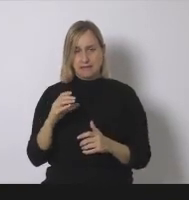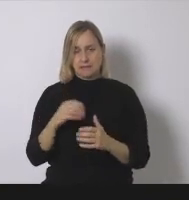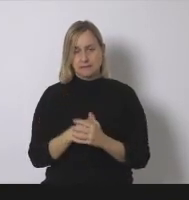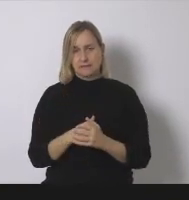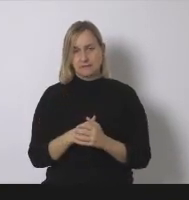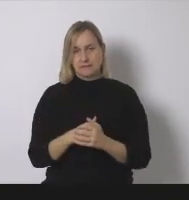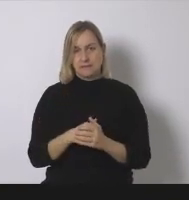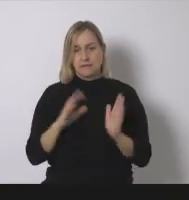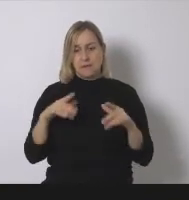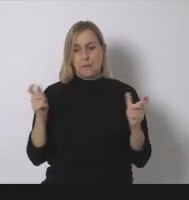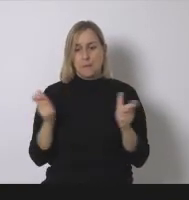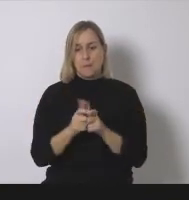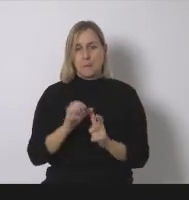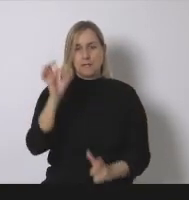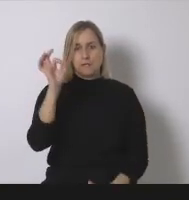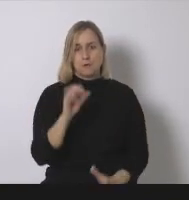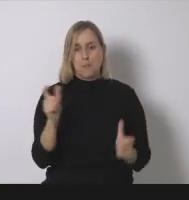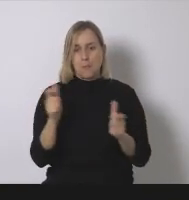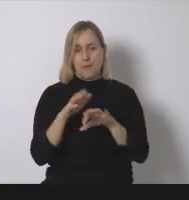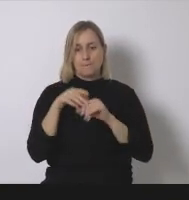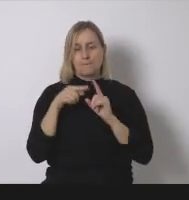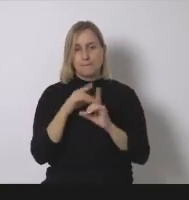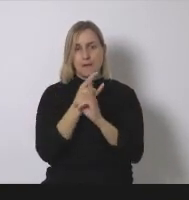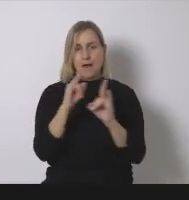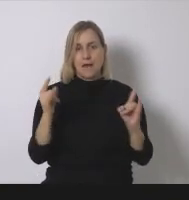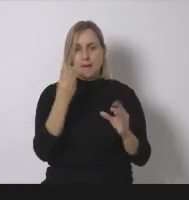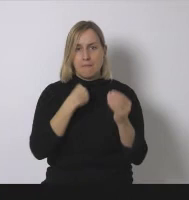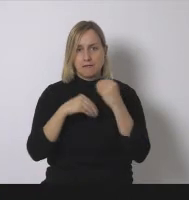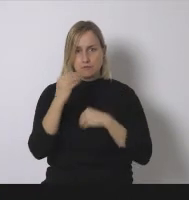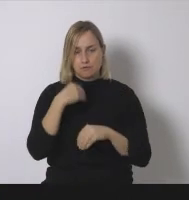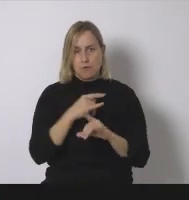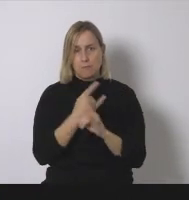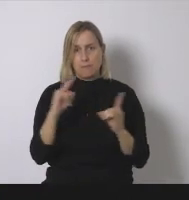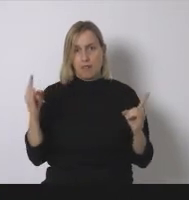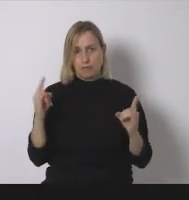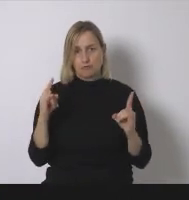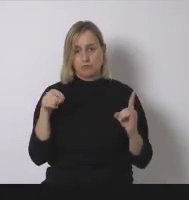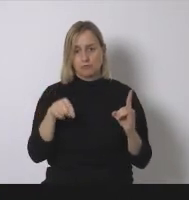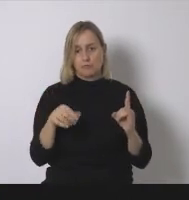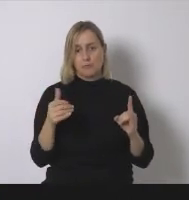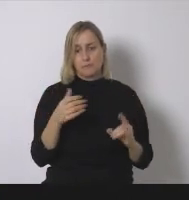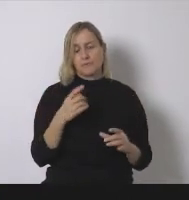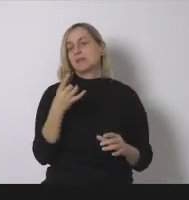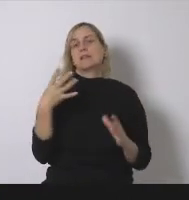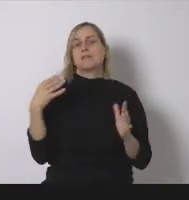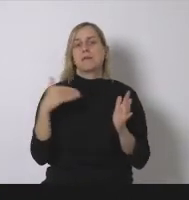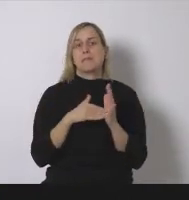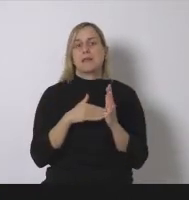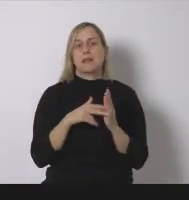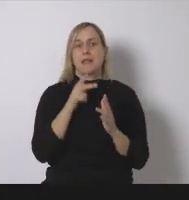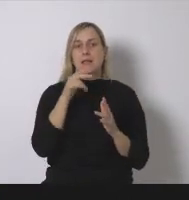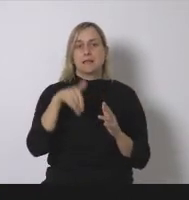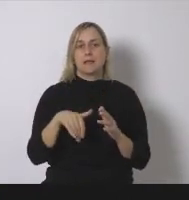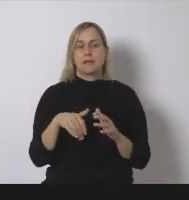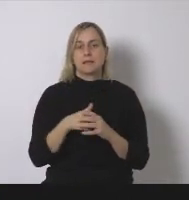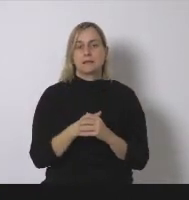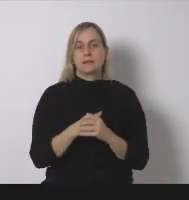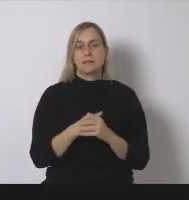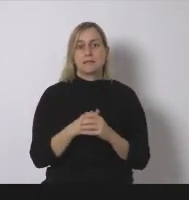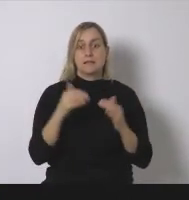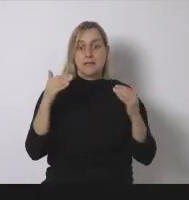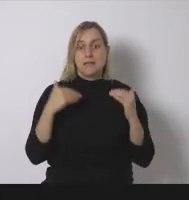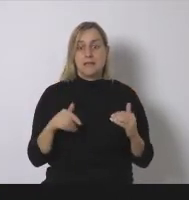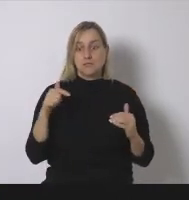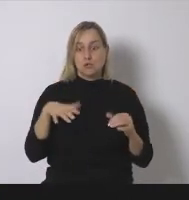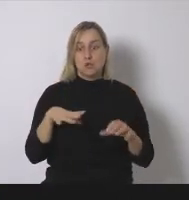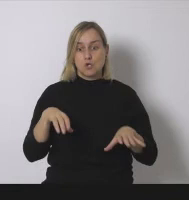y pastizales hay unas 15.000 hectáreas de erial y esto sería lo que ocuparían los 6